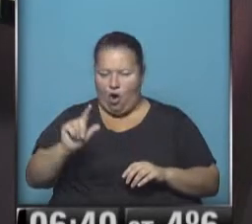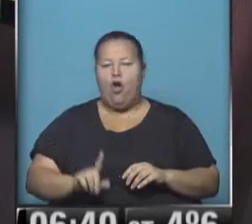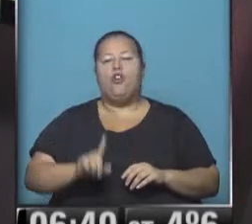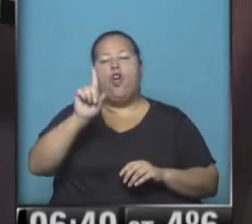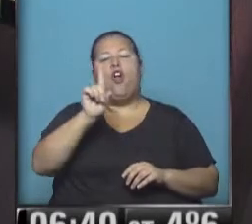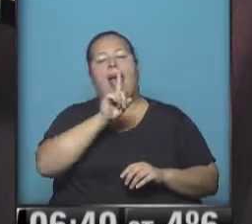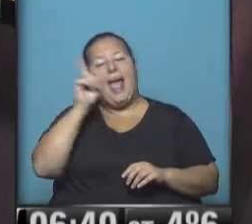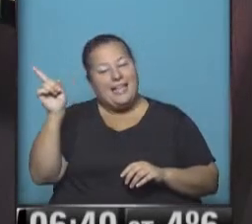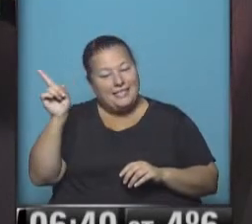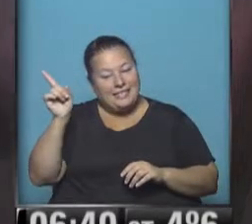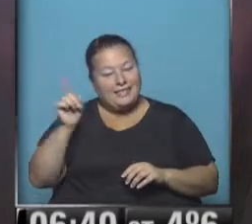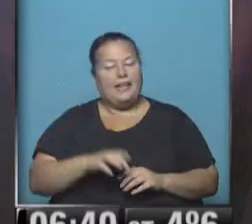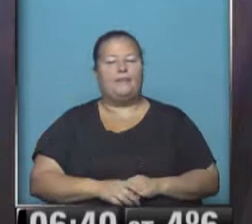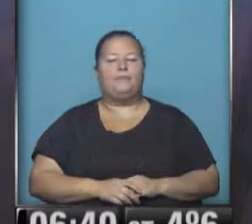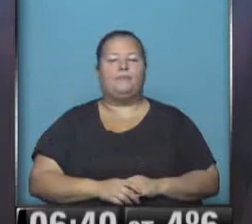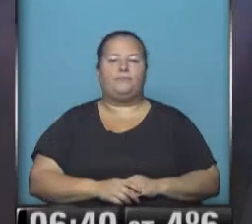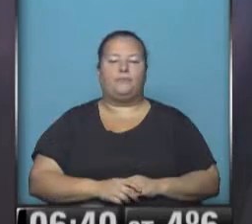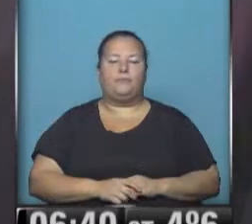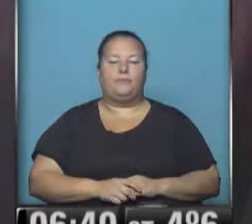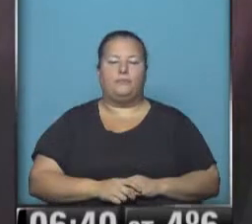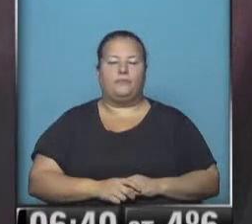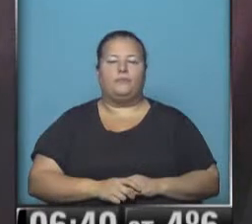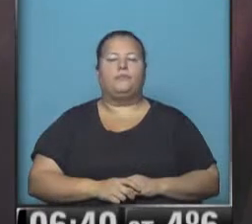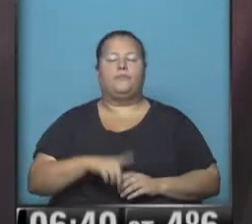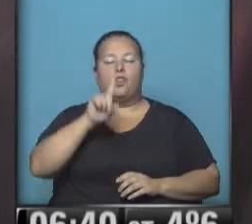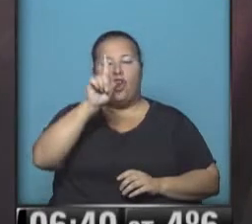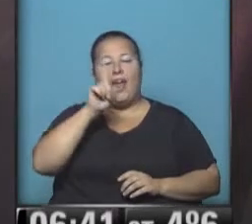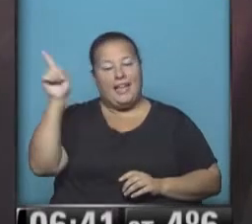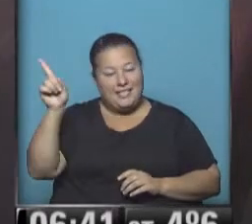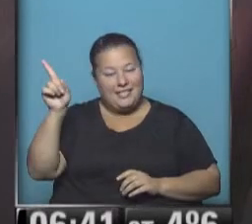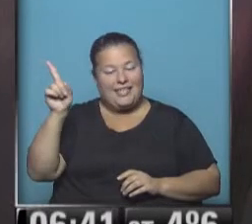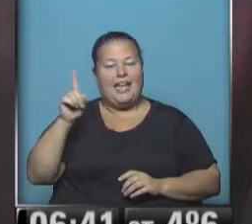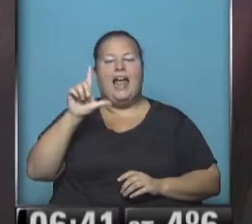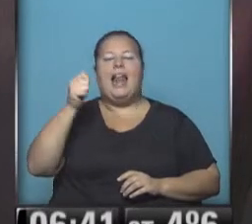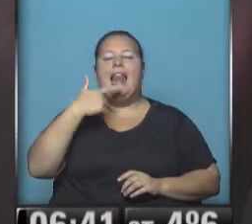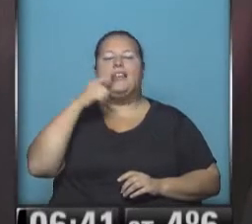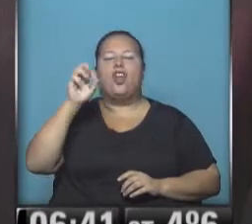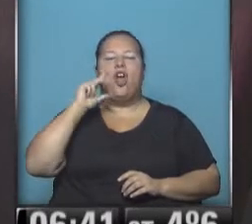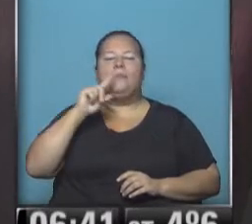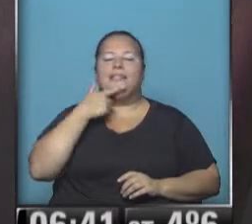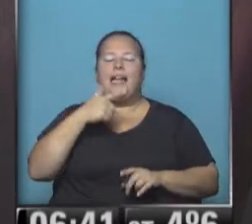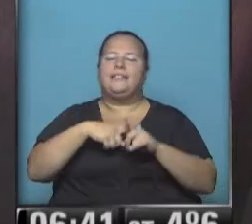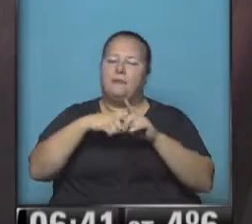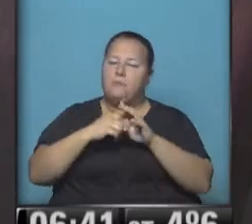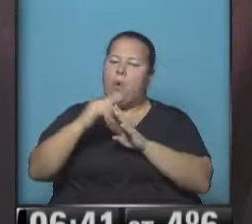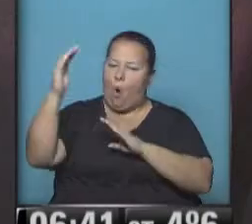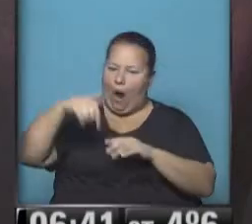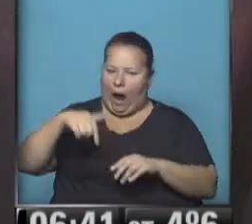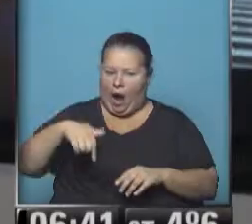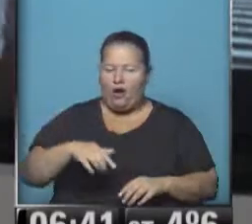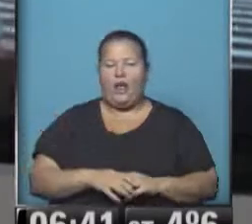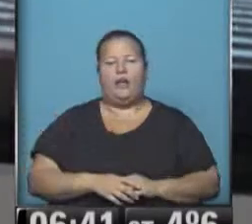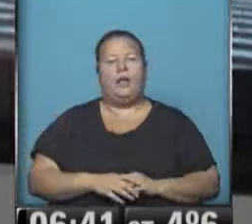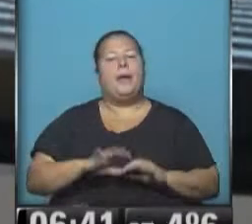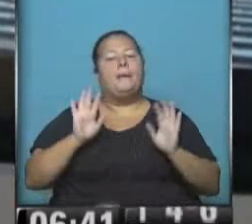noroeste, sí, en el noreste, las lomitas registran temperatura bastante alta este momento.